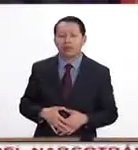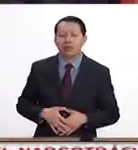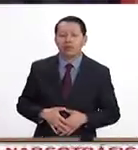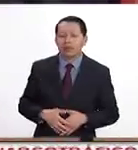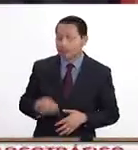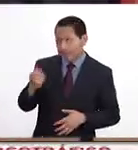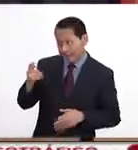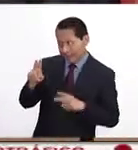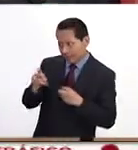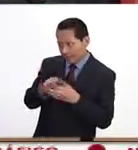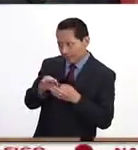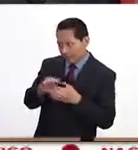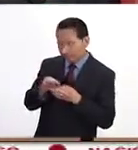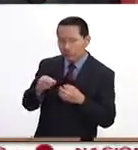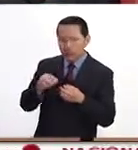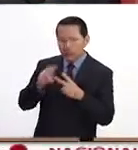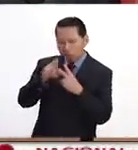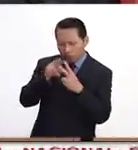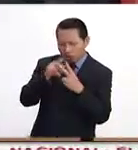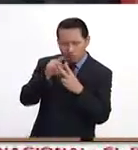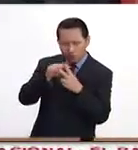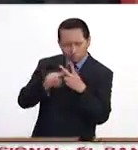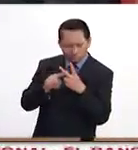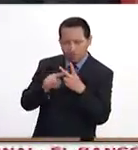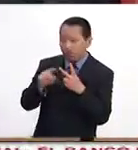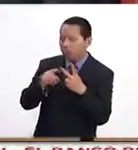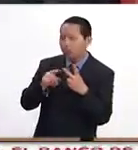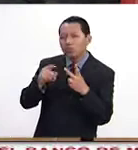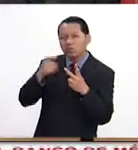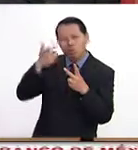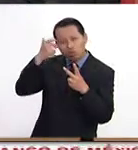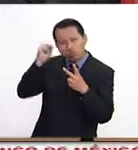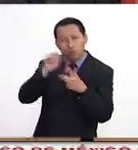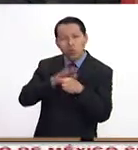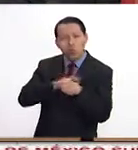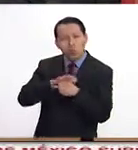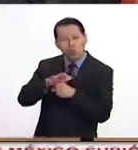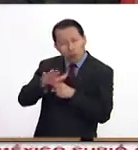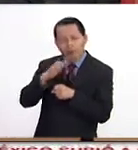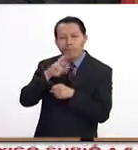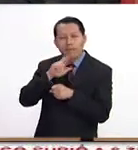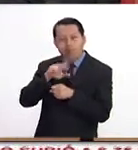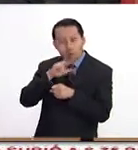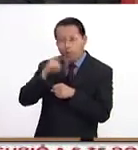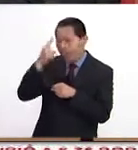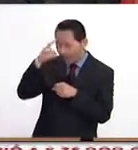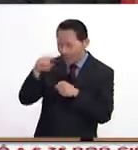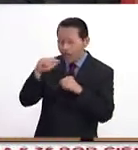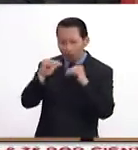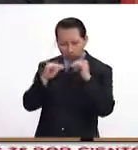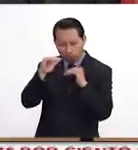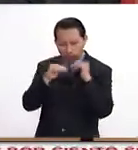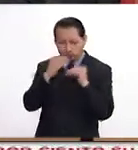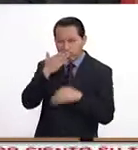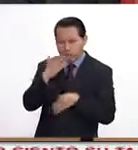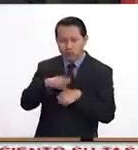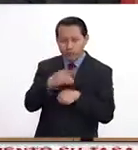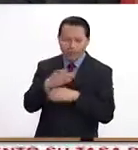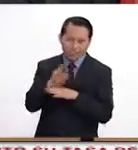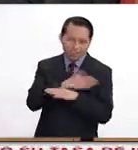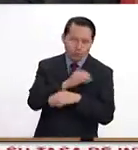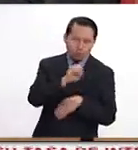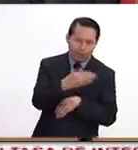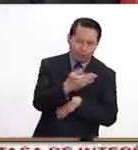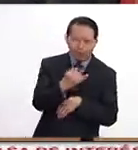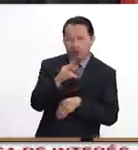¿cuál de los dos candidatos convendría para mantener cierto equilibrio, cierta estabilidad? Como bien comentaba, se firmó este acuerdo nuclear entre Barack Obama